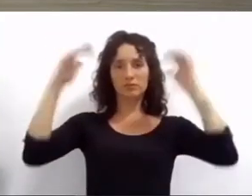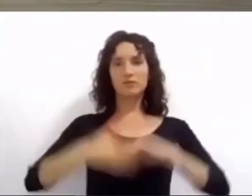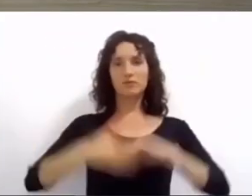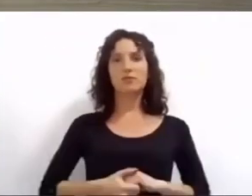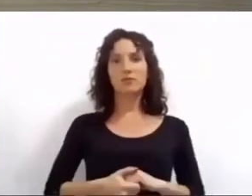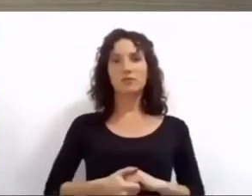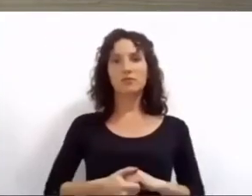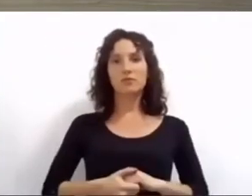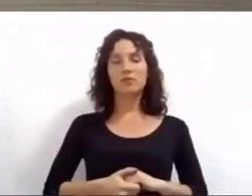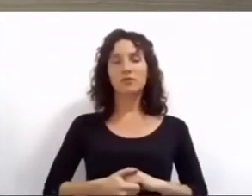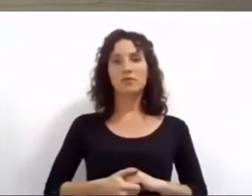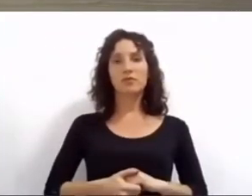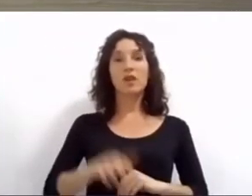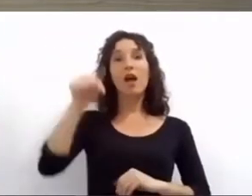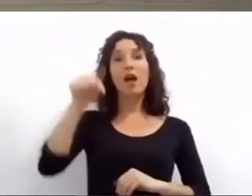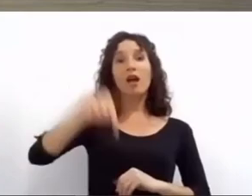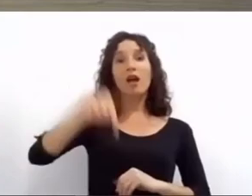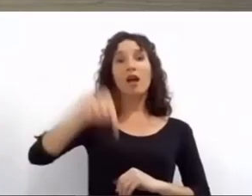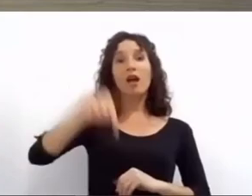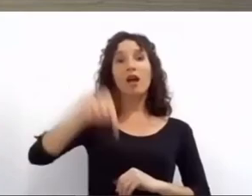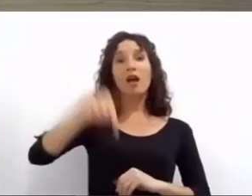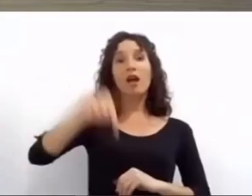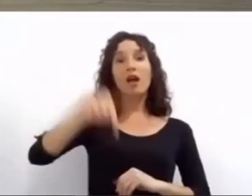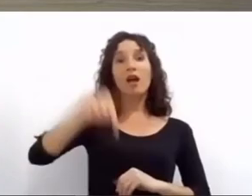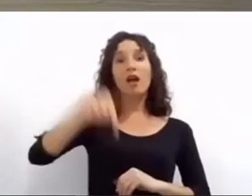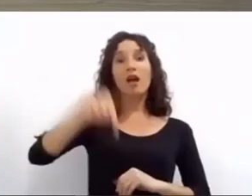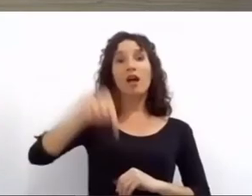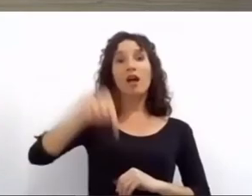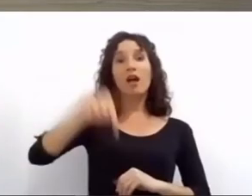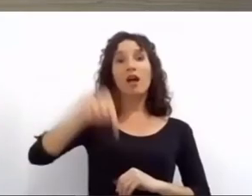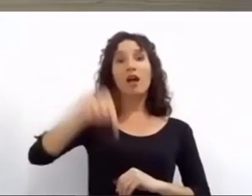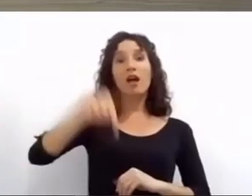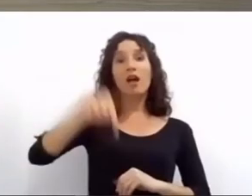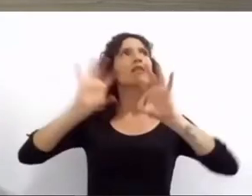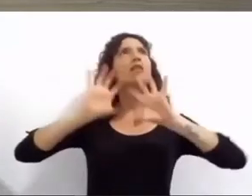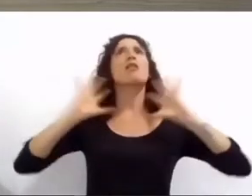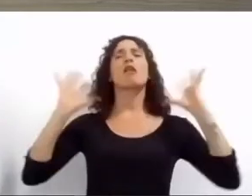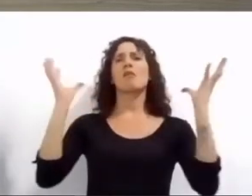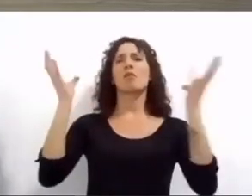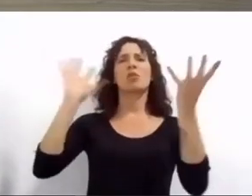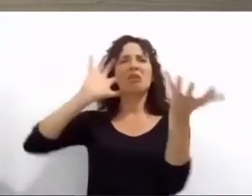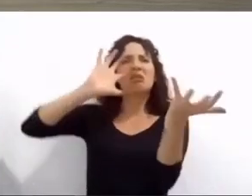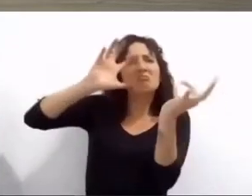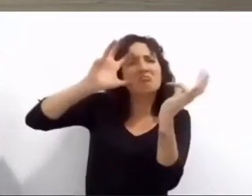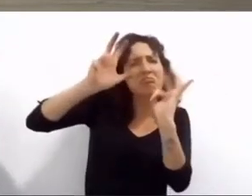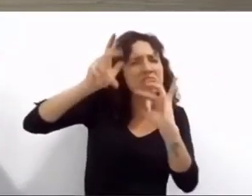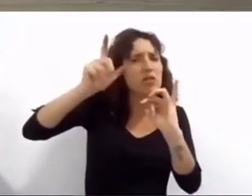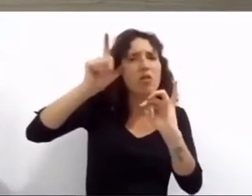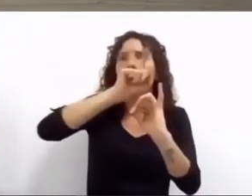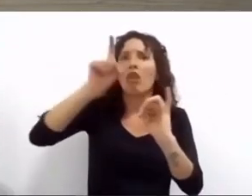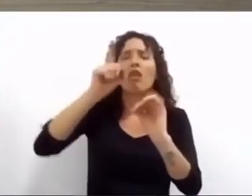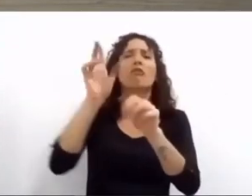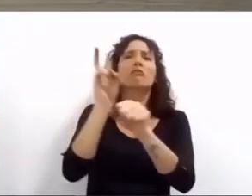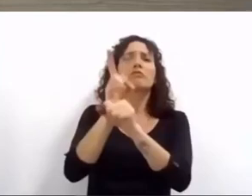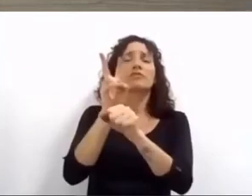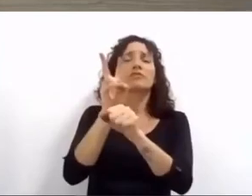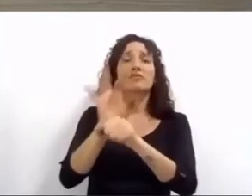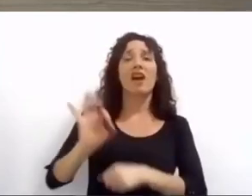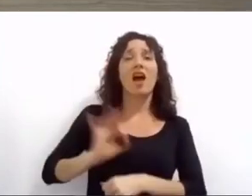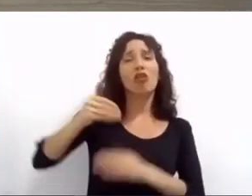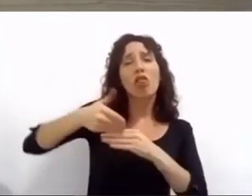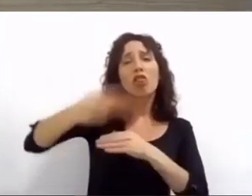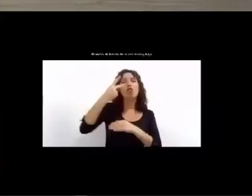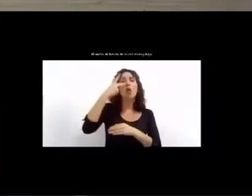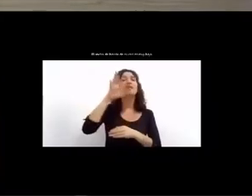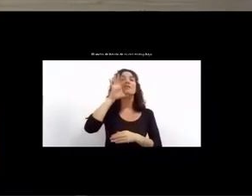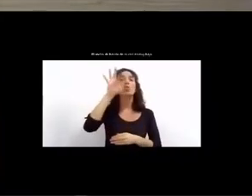las ciudades tienen un rol fundamental en la lucha contra el cambio climático para 2050 se estima que el 66% de la